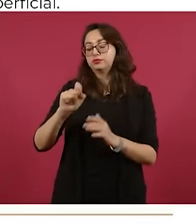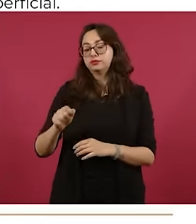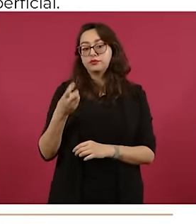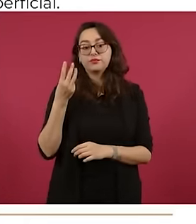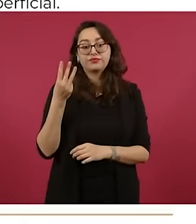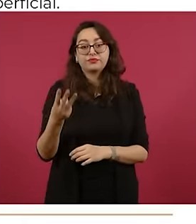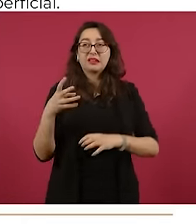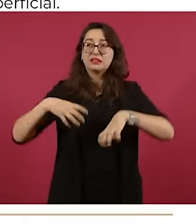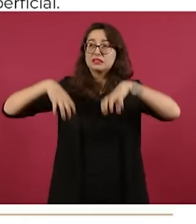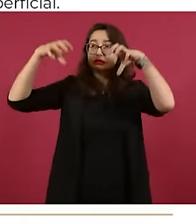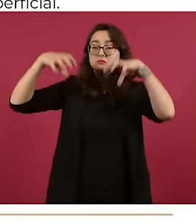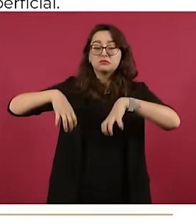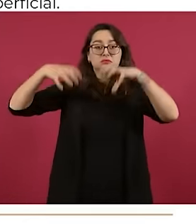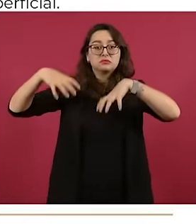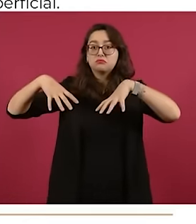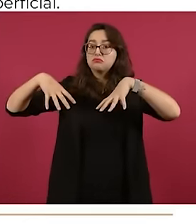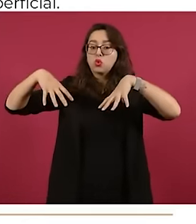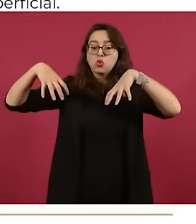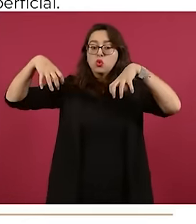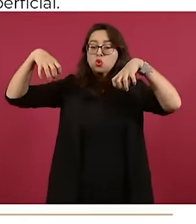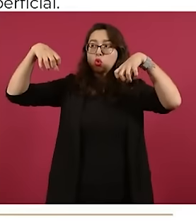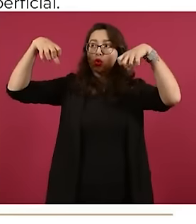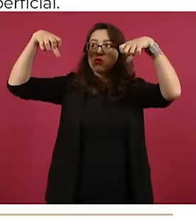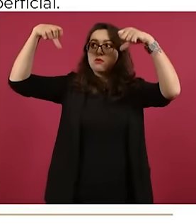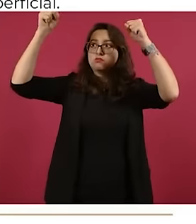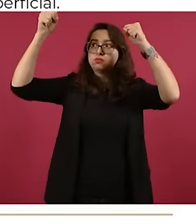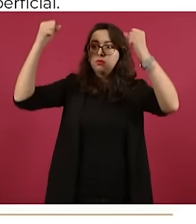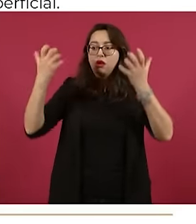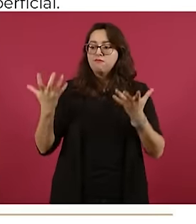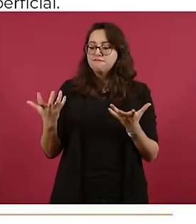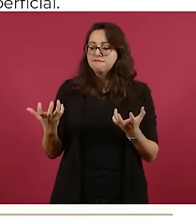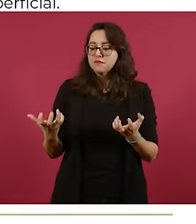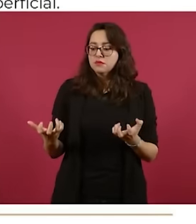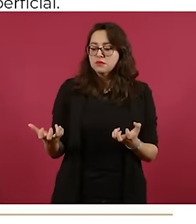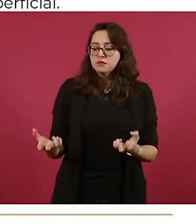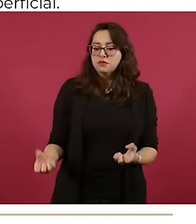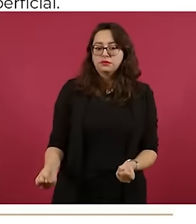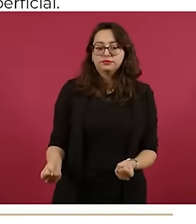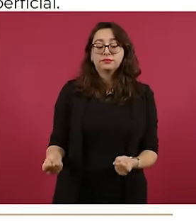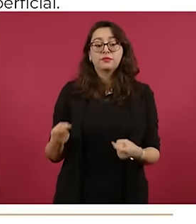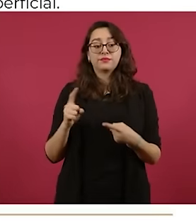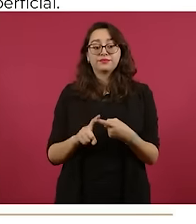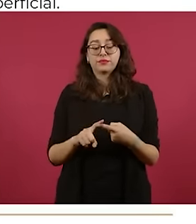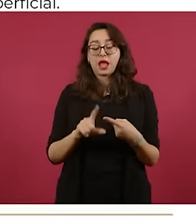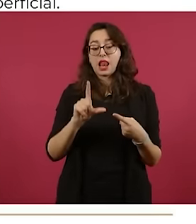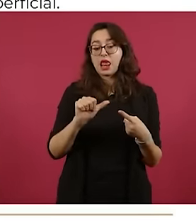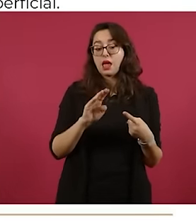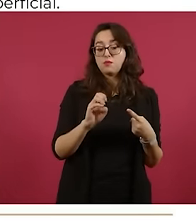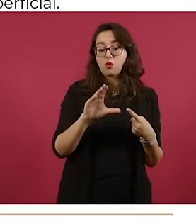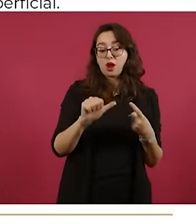disminución de lluvias sin precedentes que provocó la disminución del almacenamiento de las presas La Boca y Cerro Prieto.